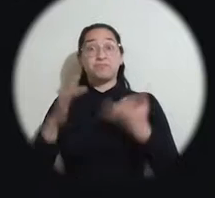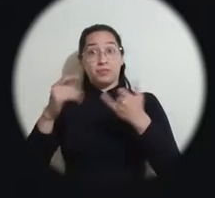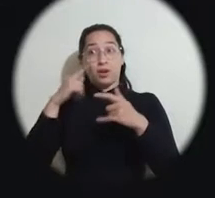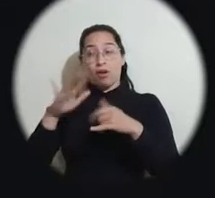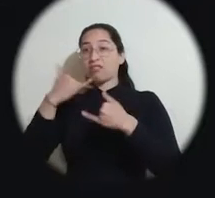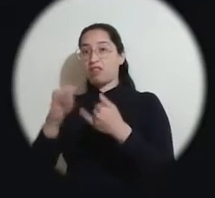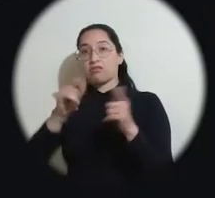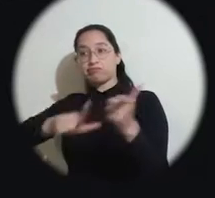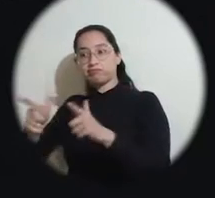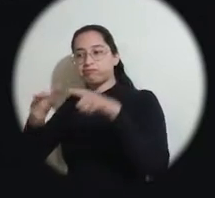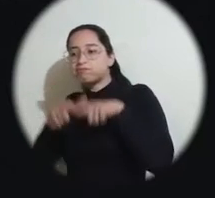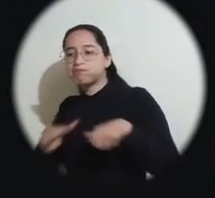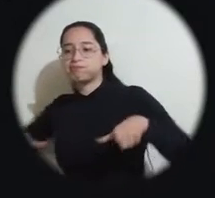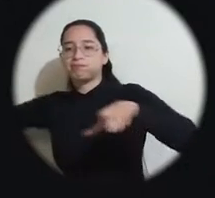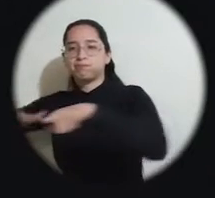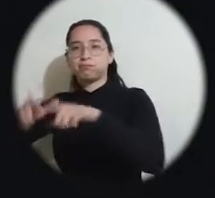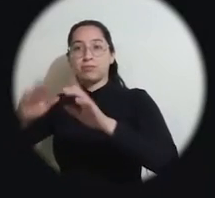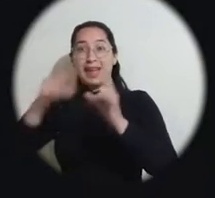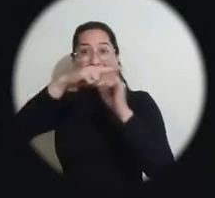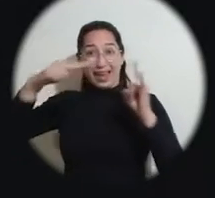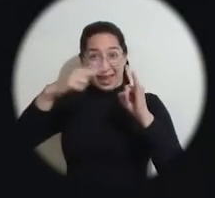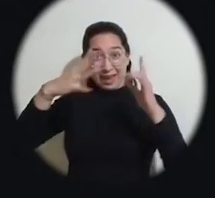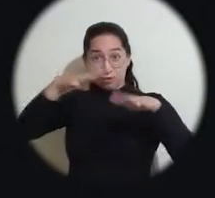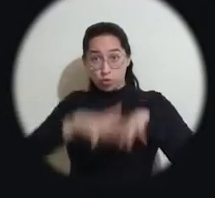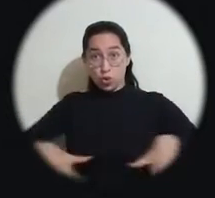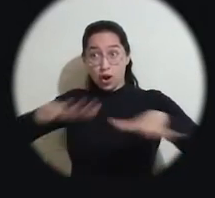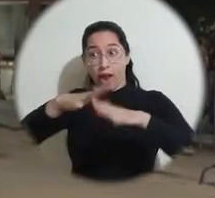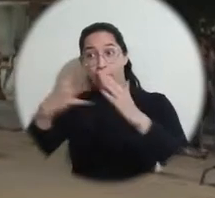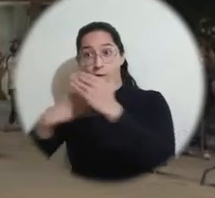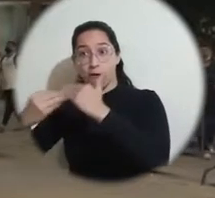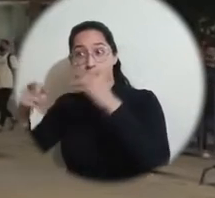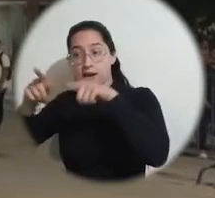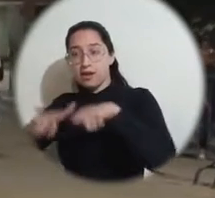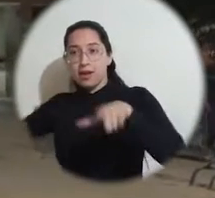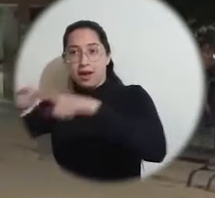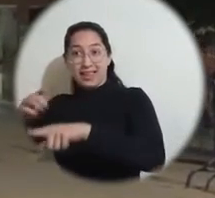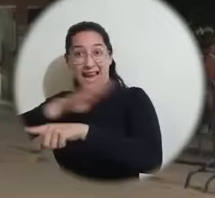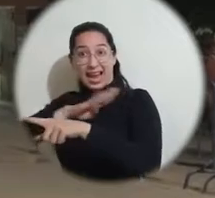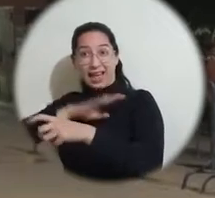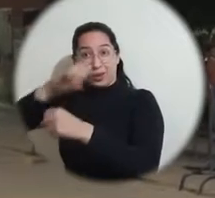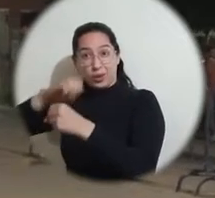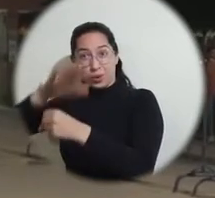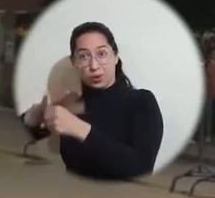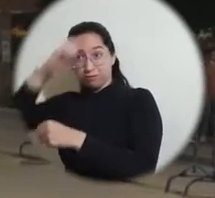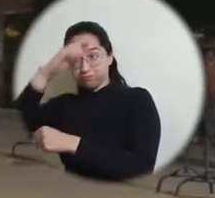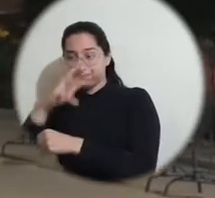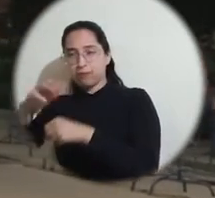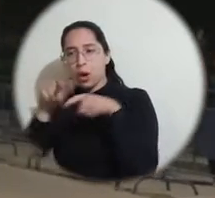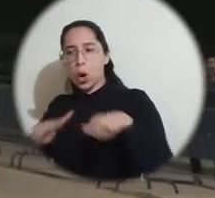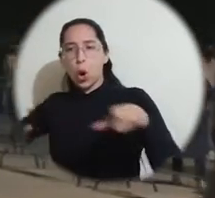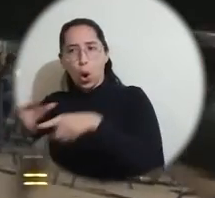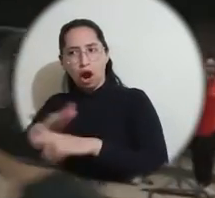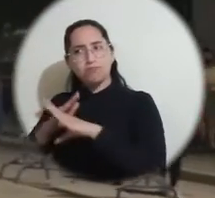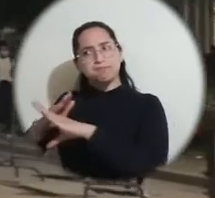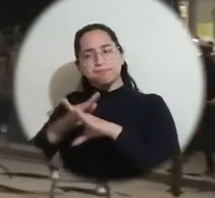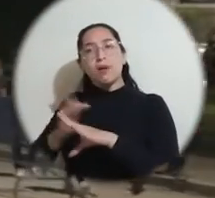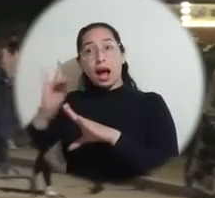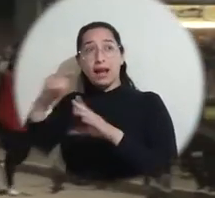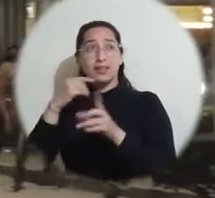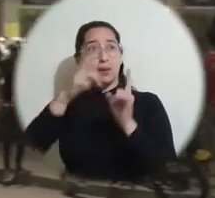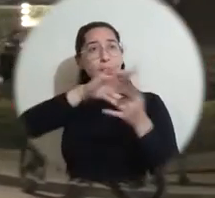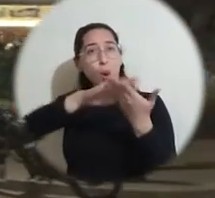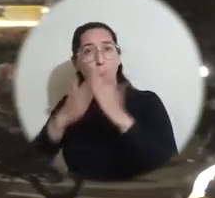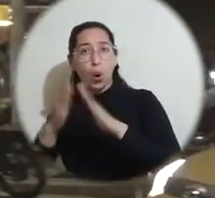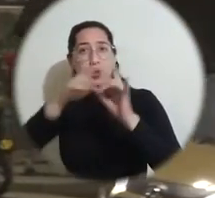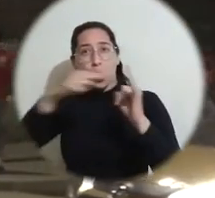Ante la instalación de un punto seguro en las afueras del campus de la Universidad del Magdalena por parte de la Alcaldía Distrital de Santa Marta, la